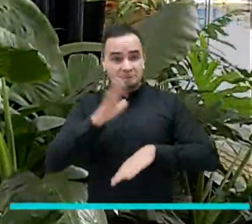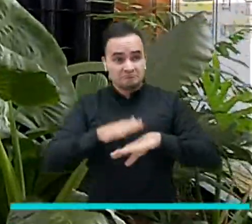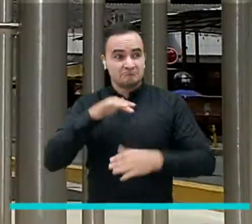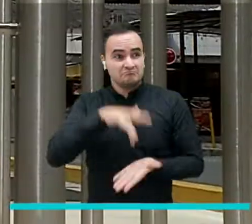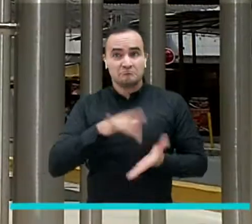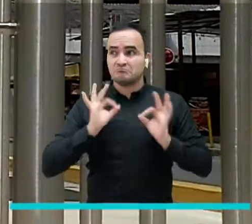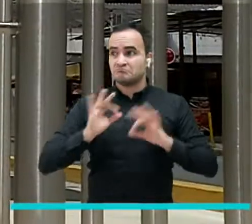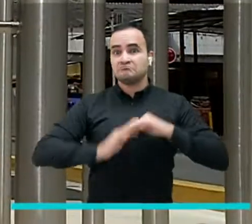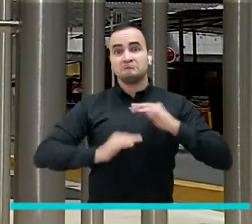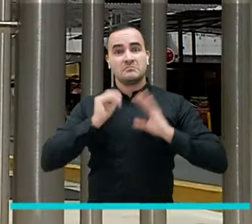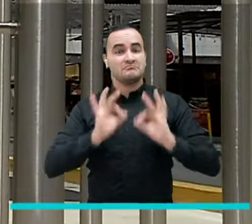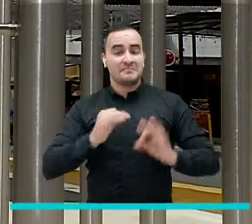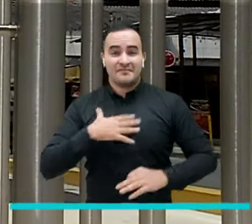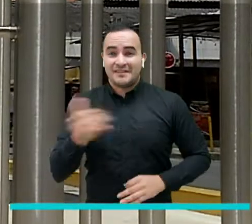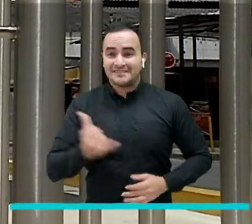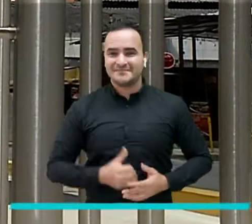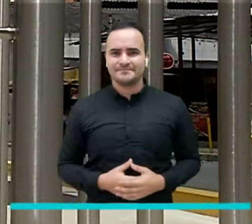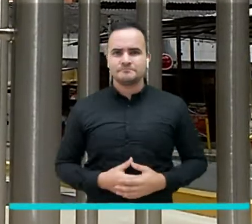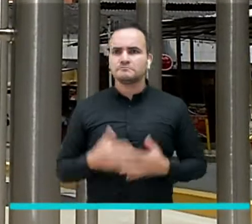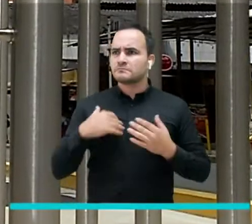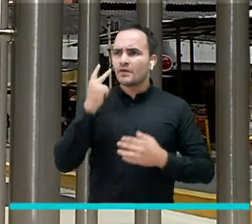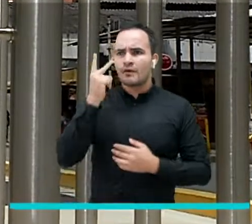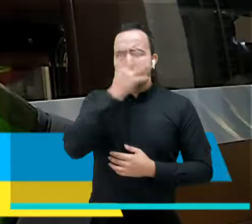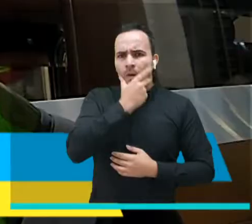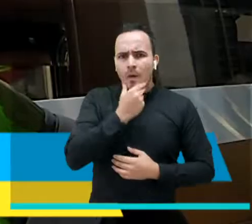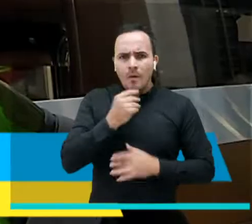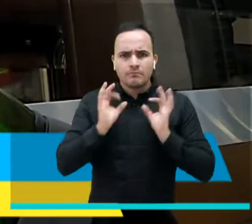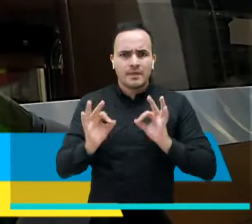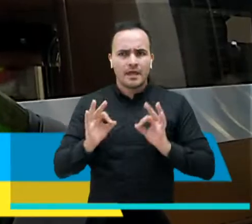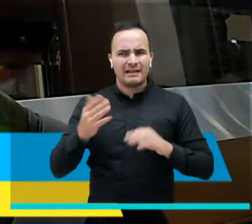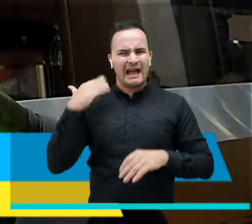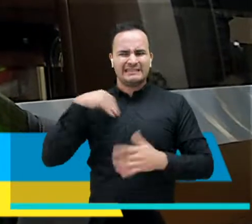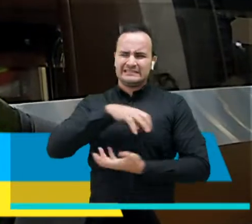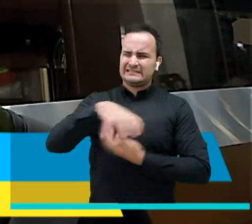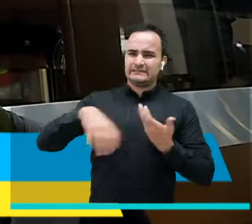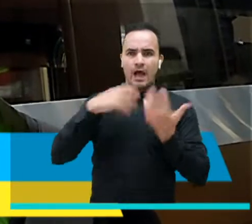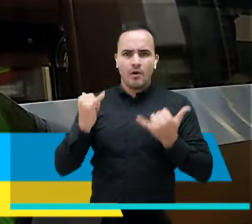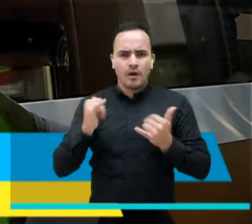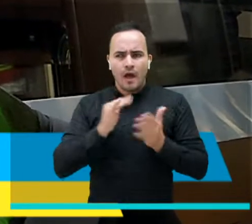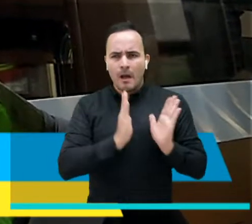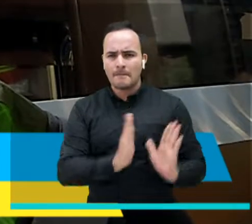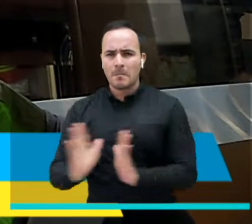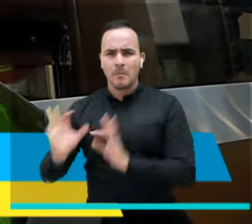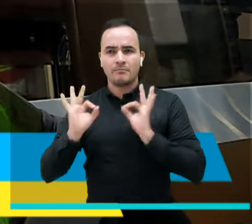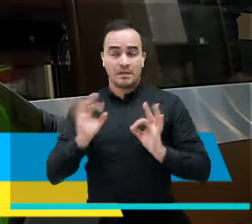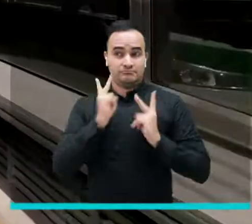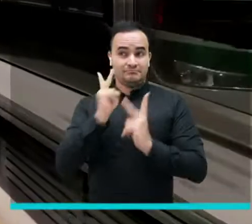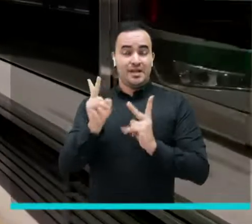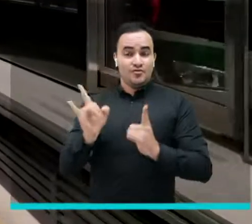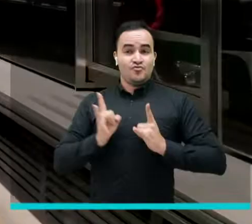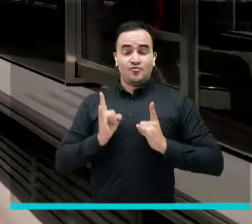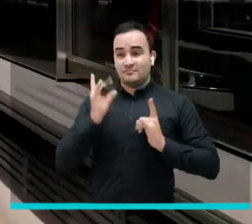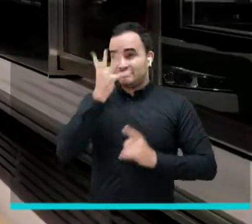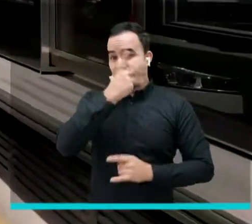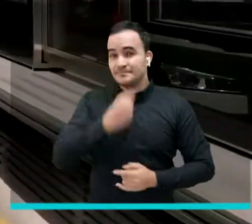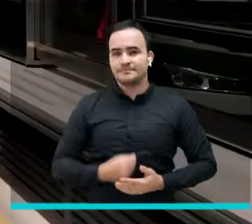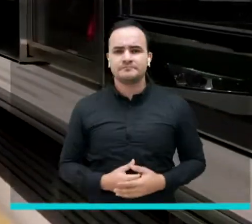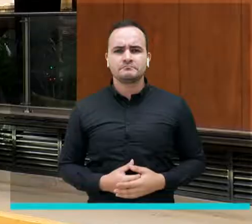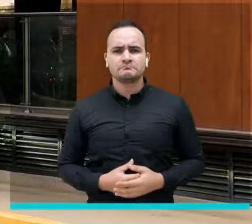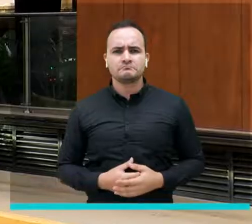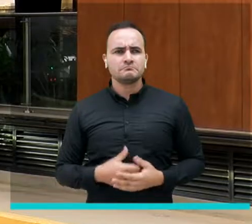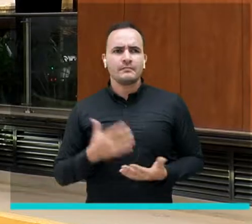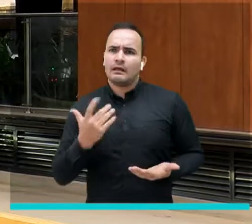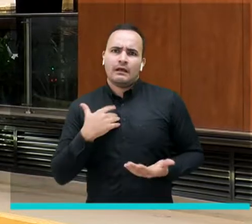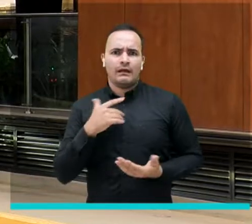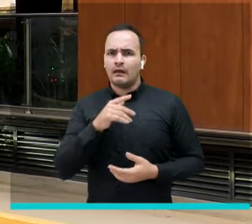buenas me encanta muy lindas muy organizadas mucho más orden y visualmente mucho mejor se ve que no